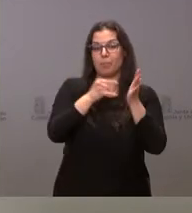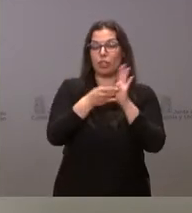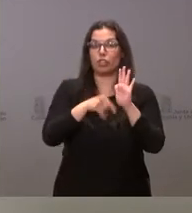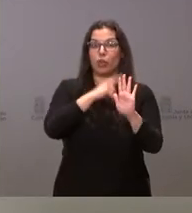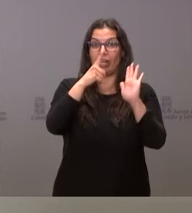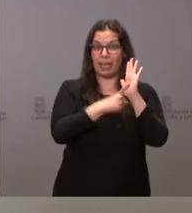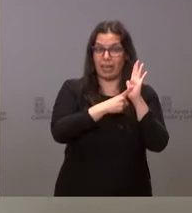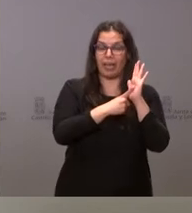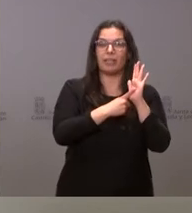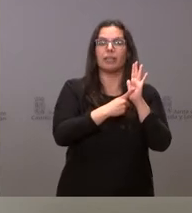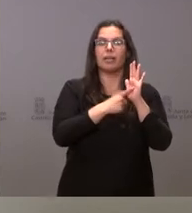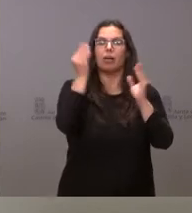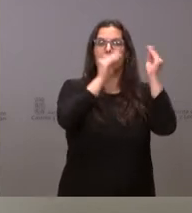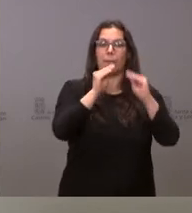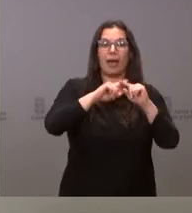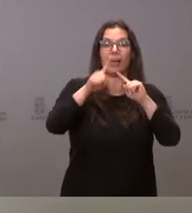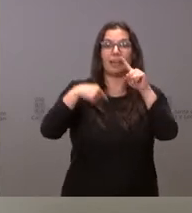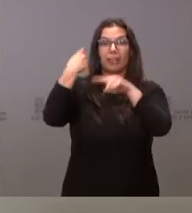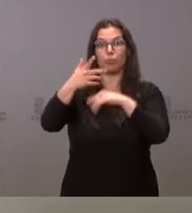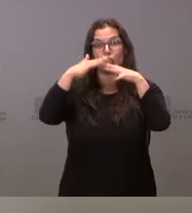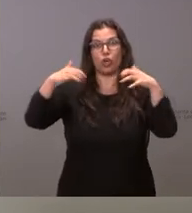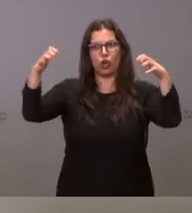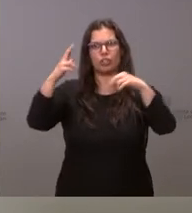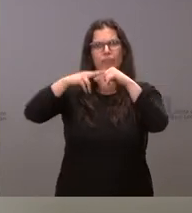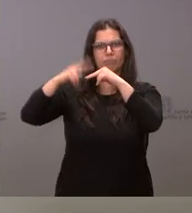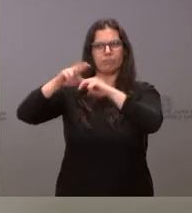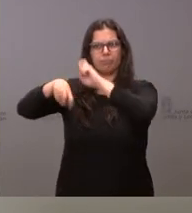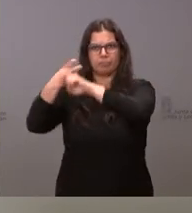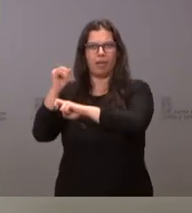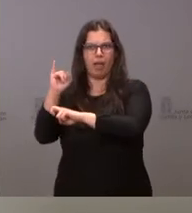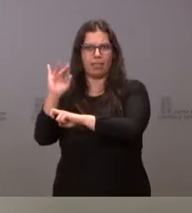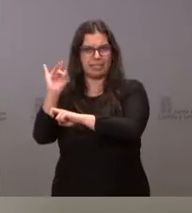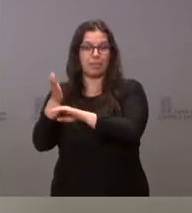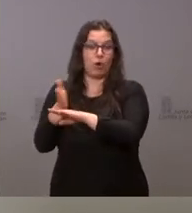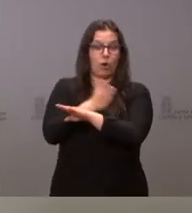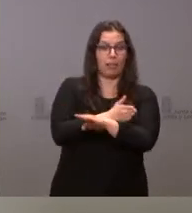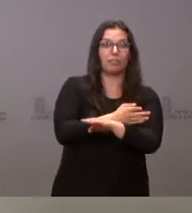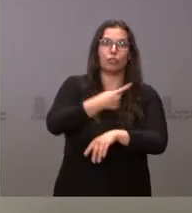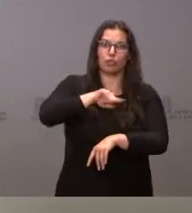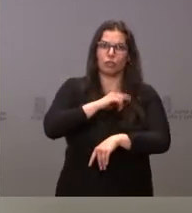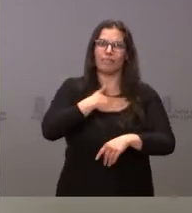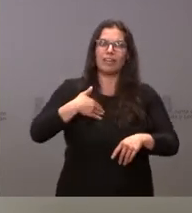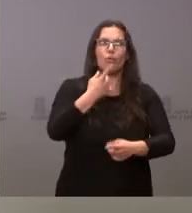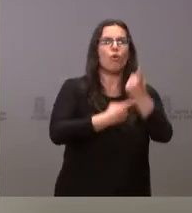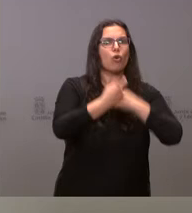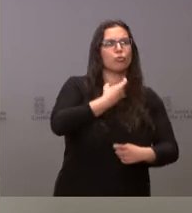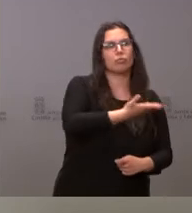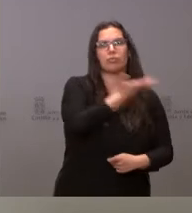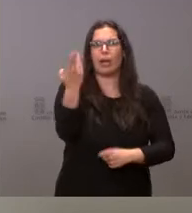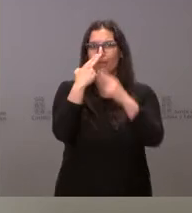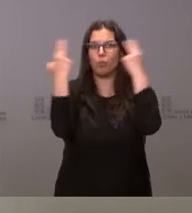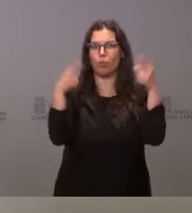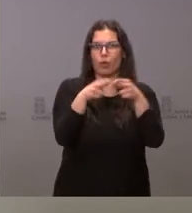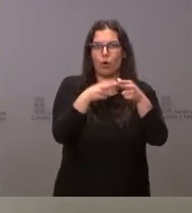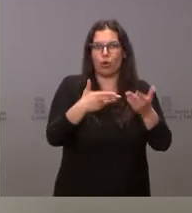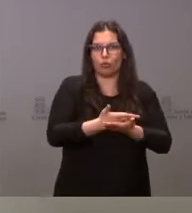ley, podrá ser luego tramitado y enmendado en el ámbito parlamentario, pero hay un trámite previo en el que nosotros sí queremos consultar en este ámbito del Gobierno